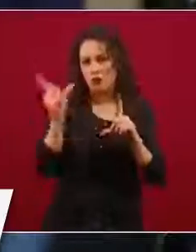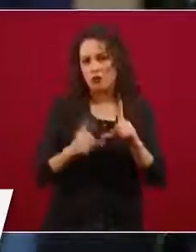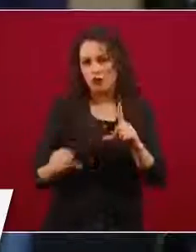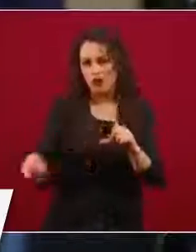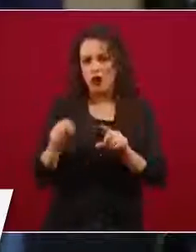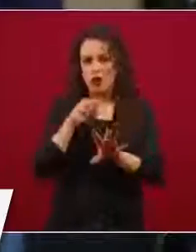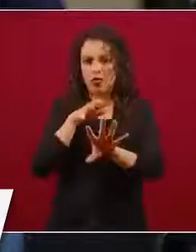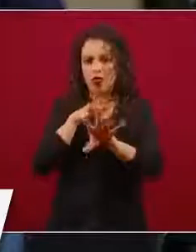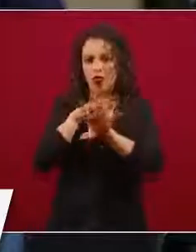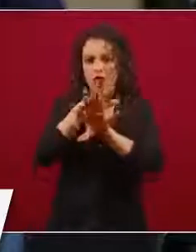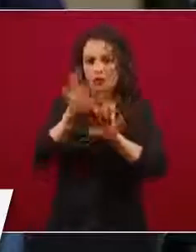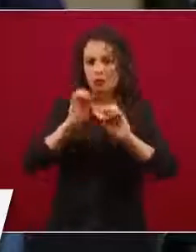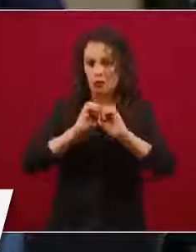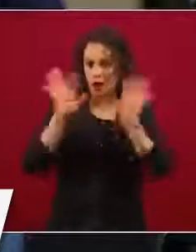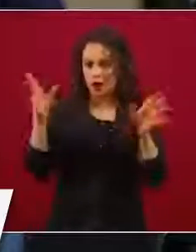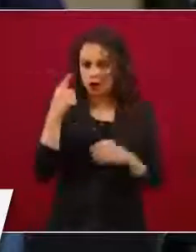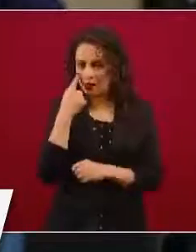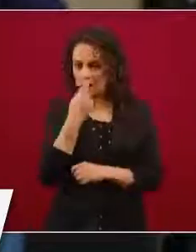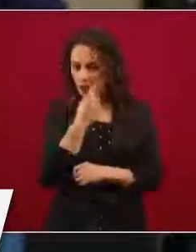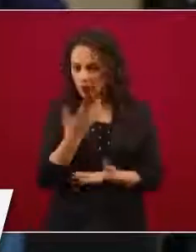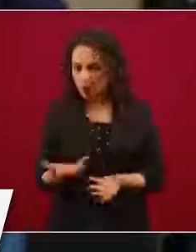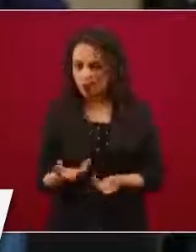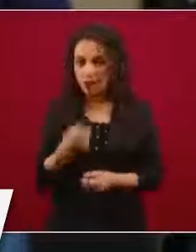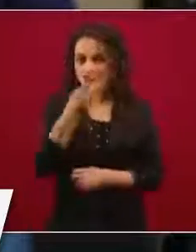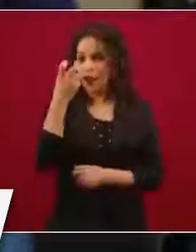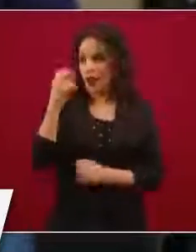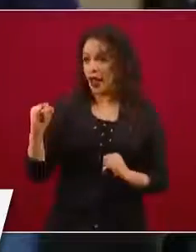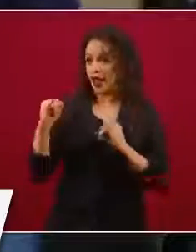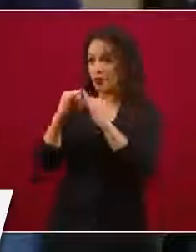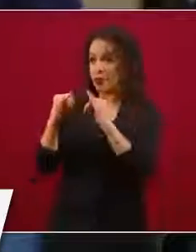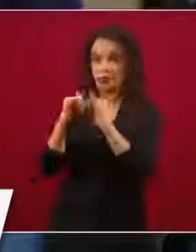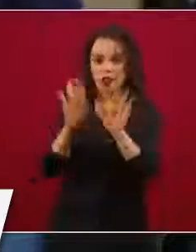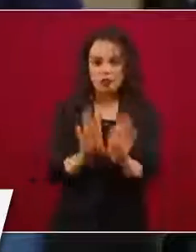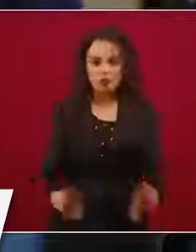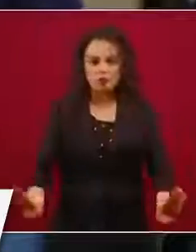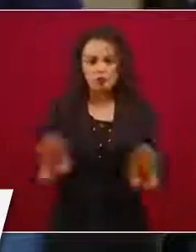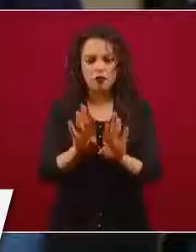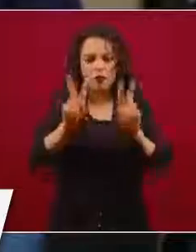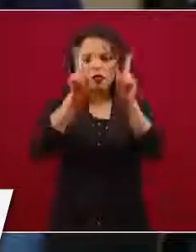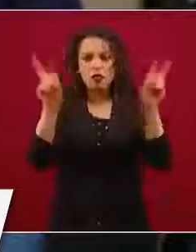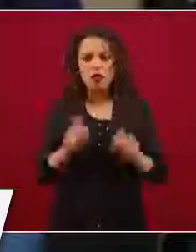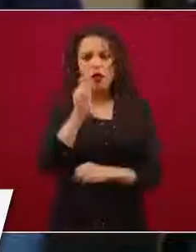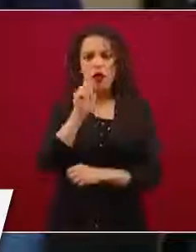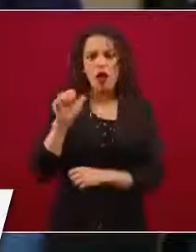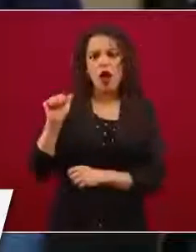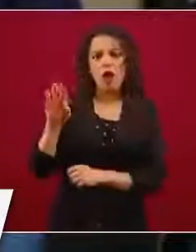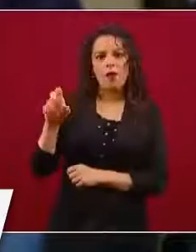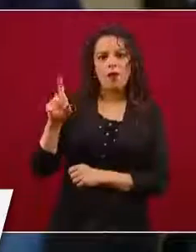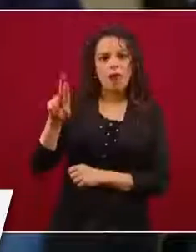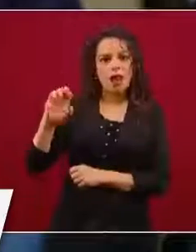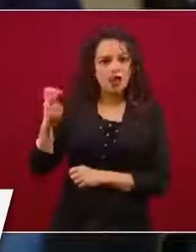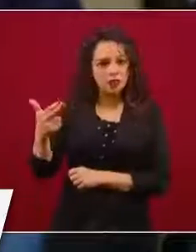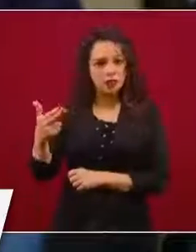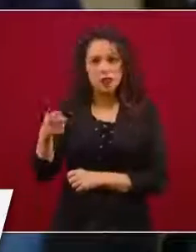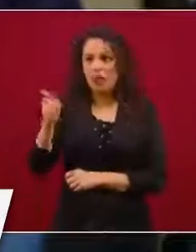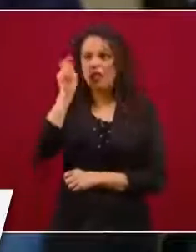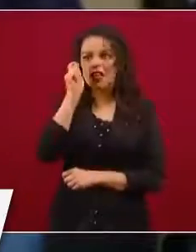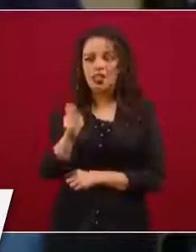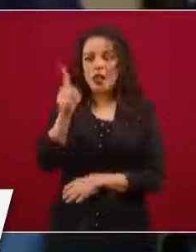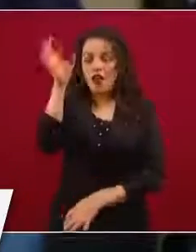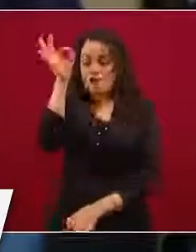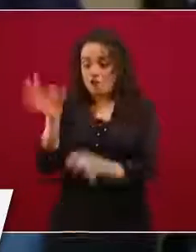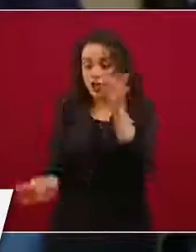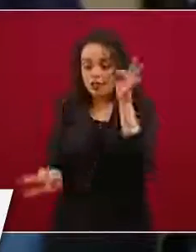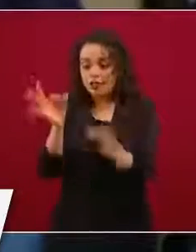el instituto cerró el acceso para el asunto de obede derecho, la base es la fiscalía, la Fiscalía General de la